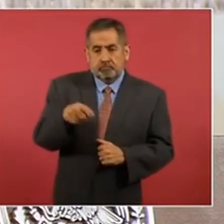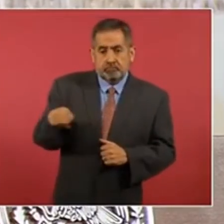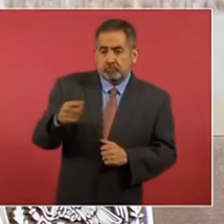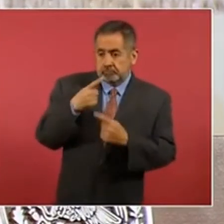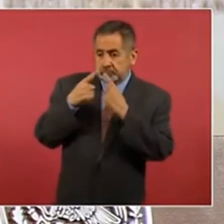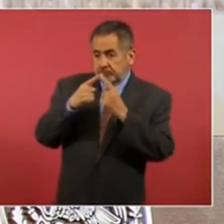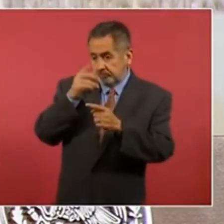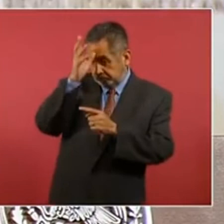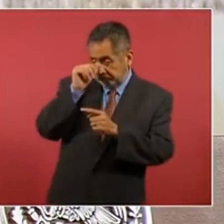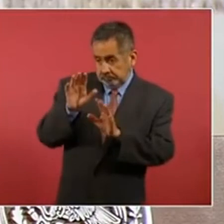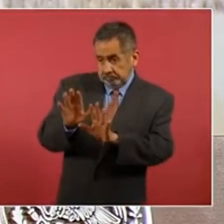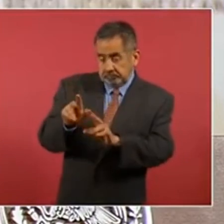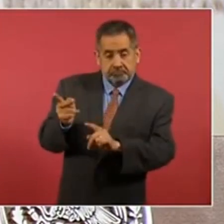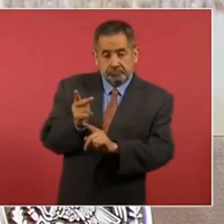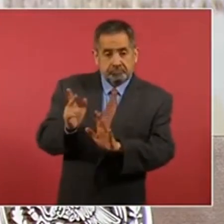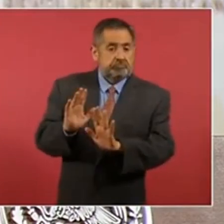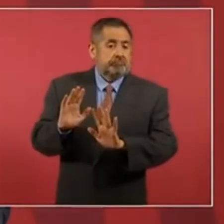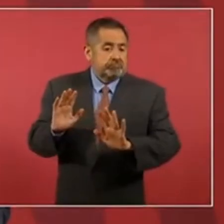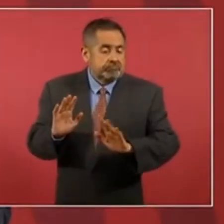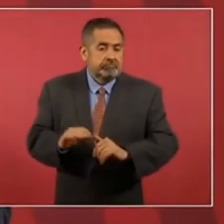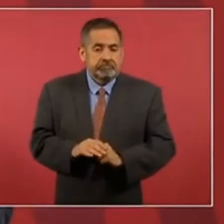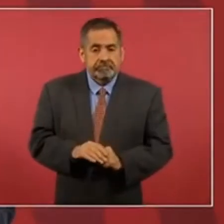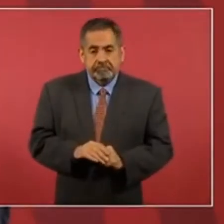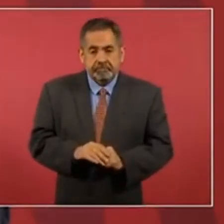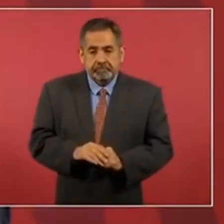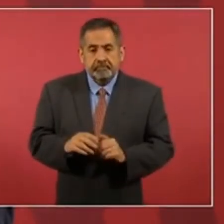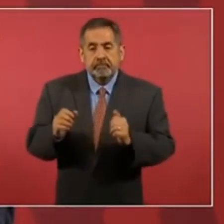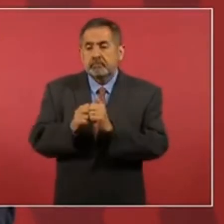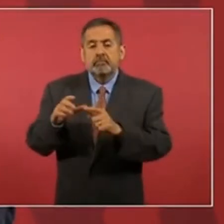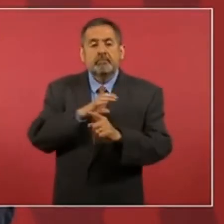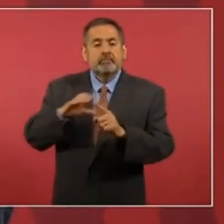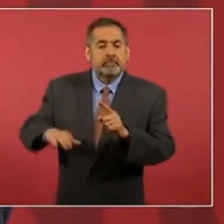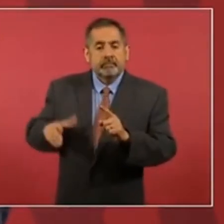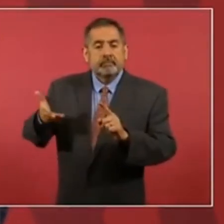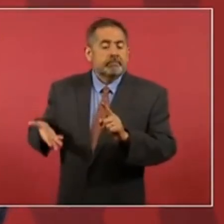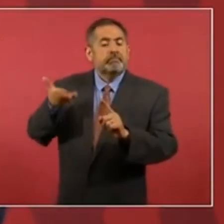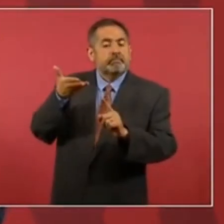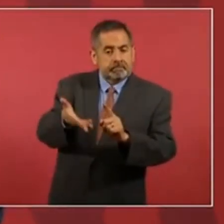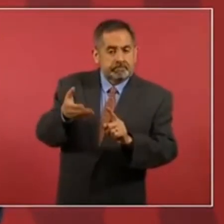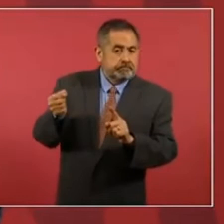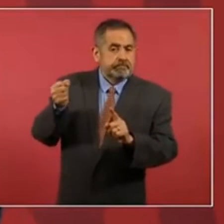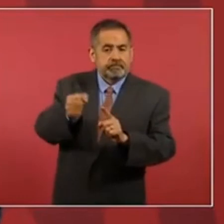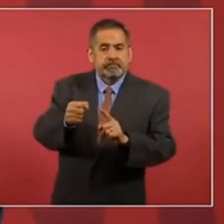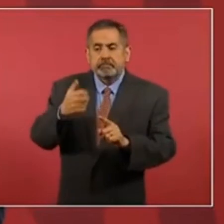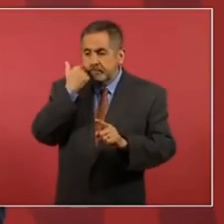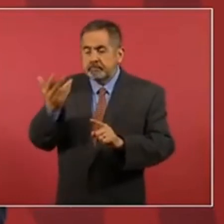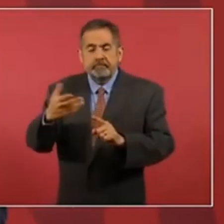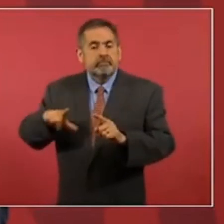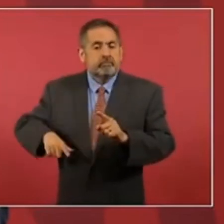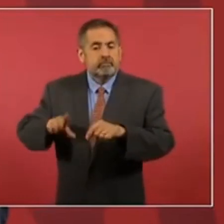con el candidato que propuso el gobierno gobierno de Brasil